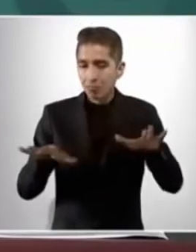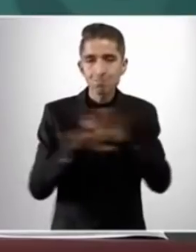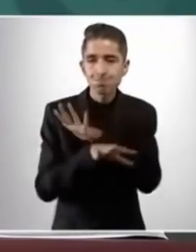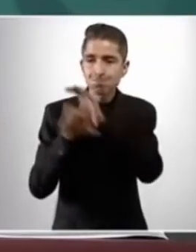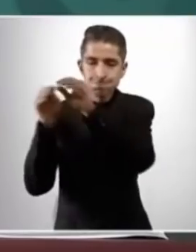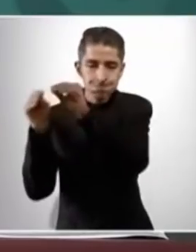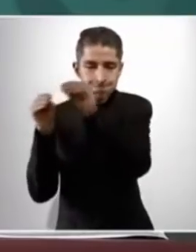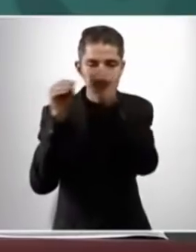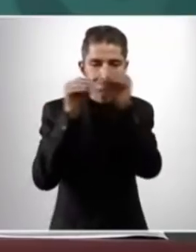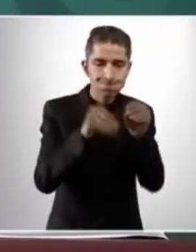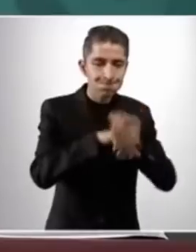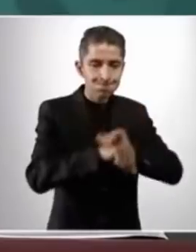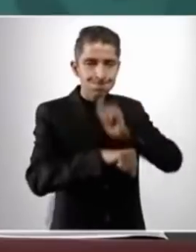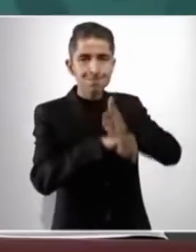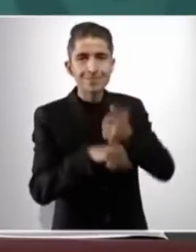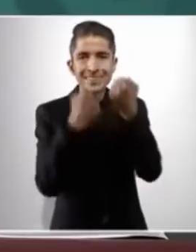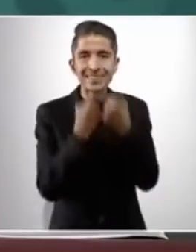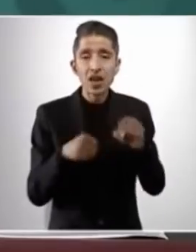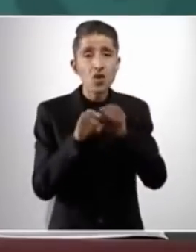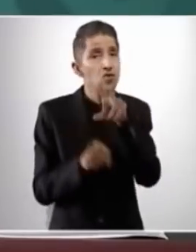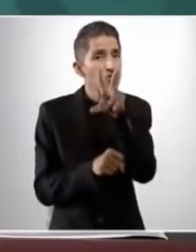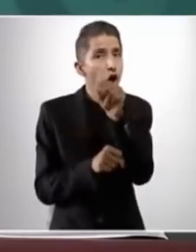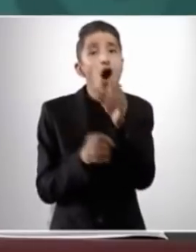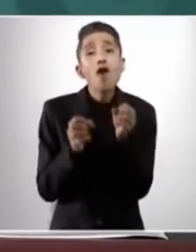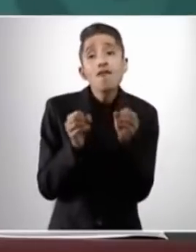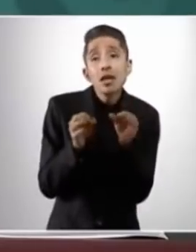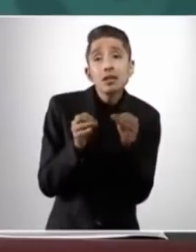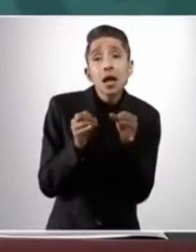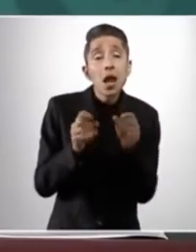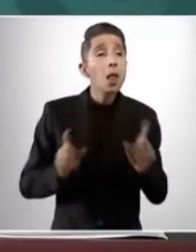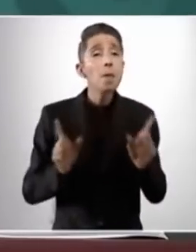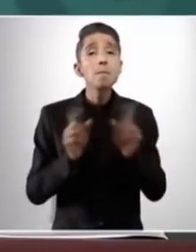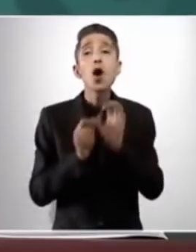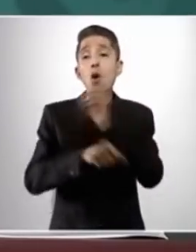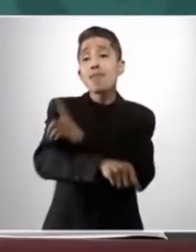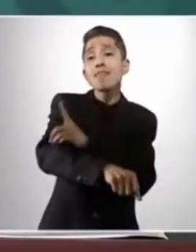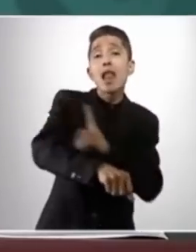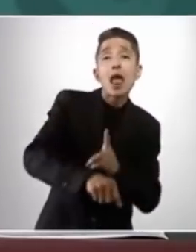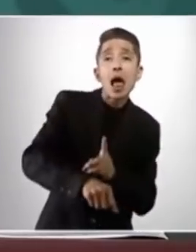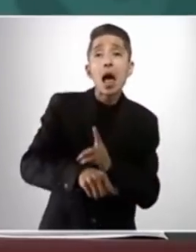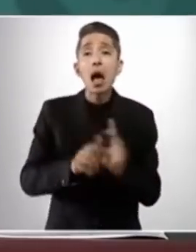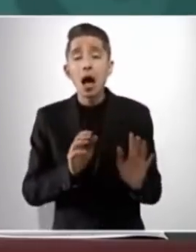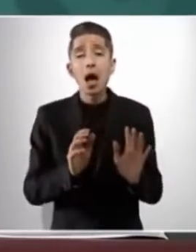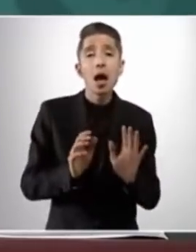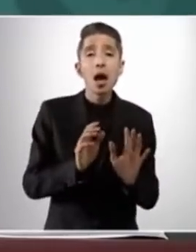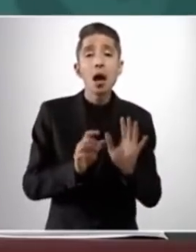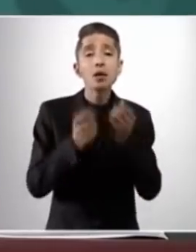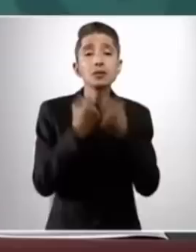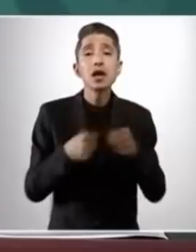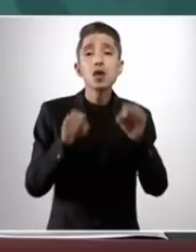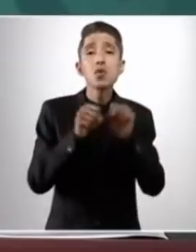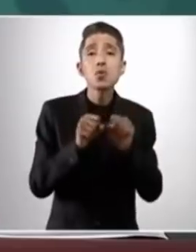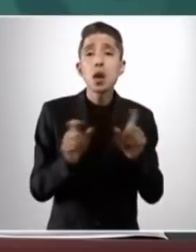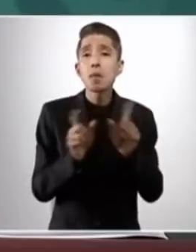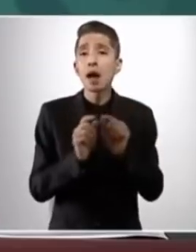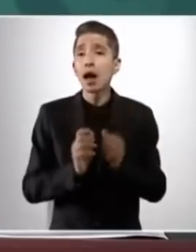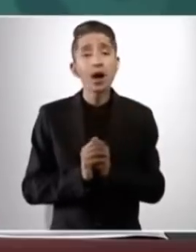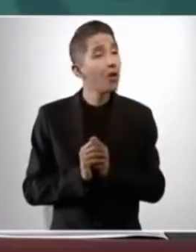del Seguro Social, no una oficina, no una delegación del Seguro Social.